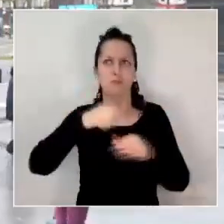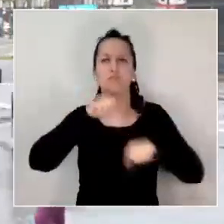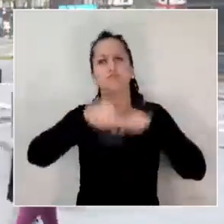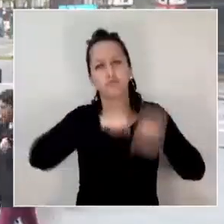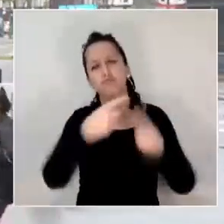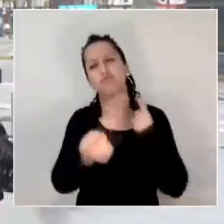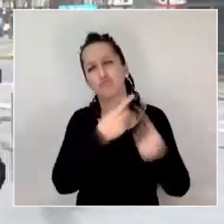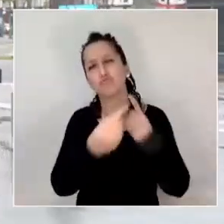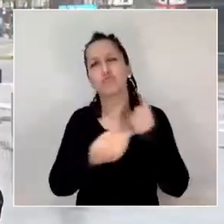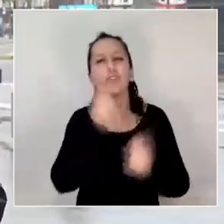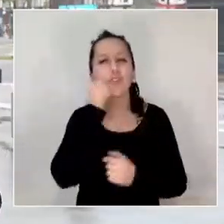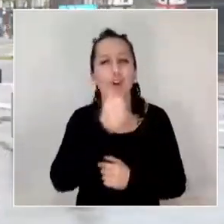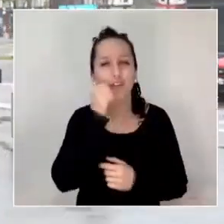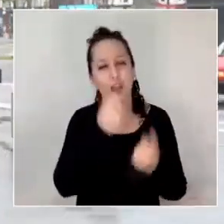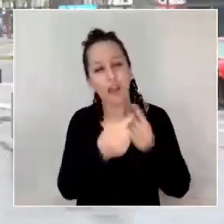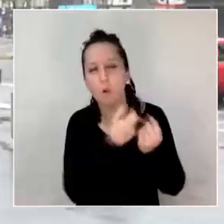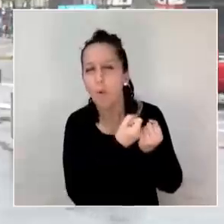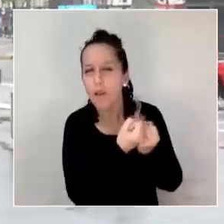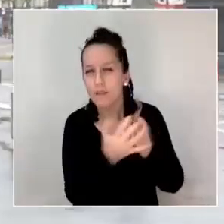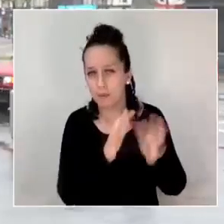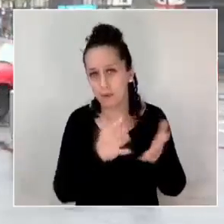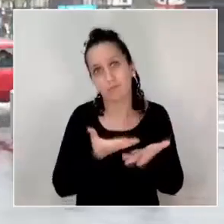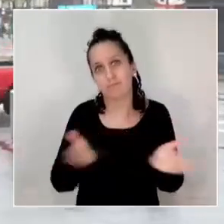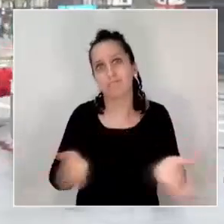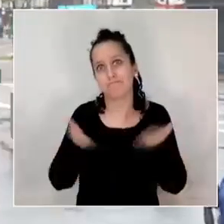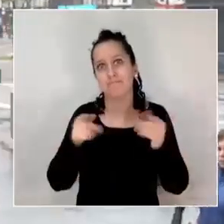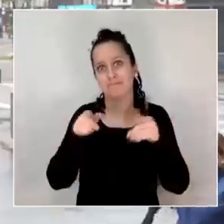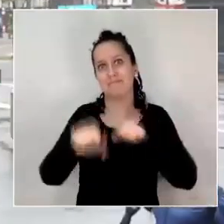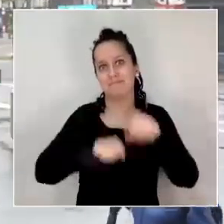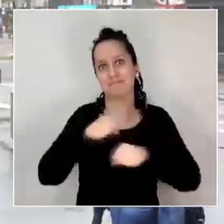en fomentar este maravilloso modo de transporte.